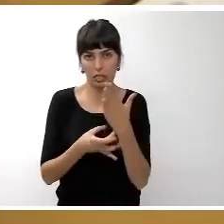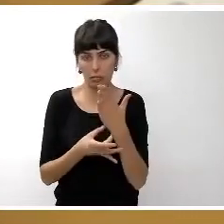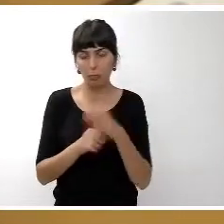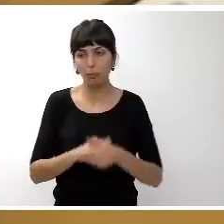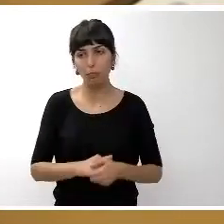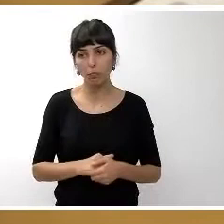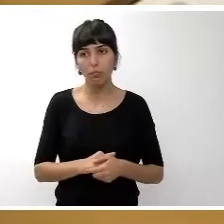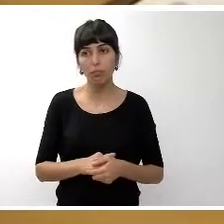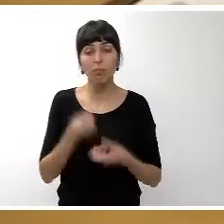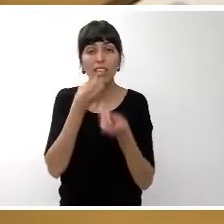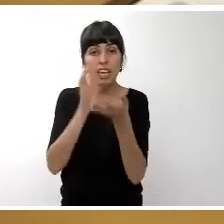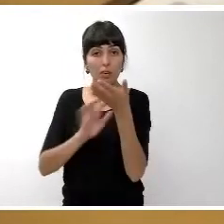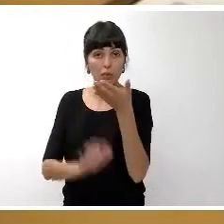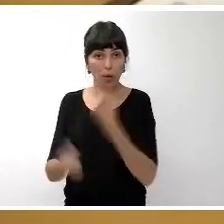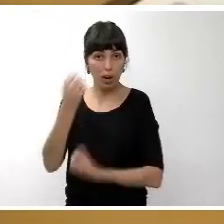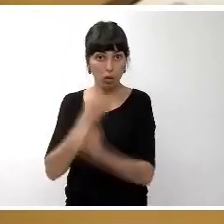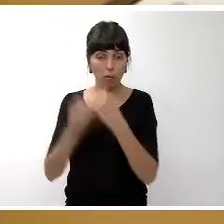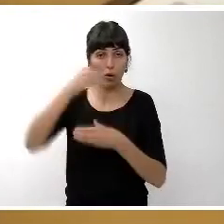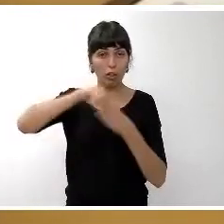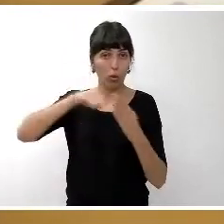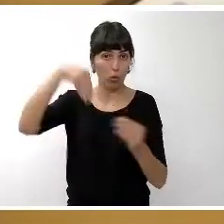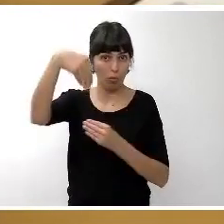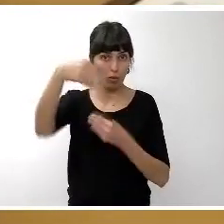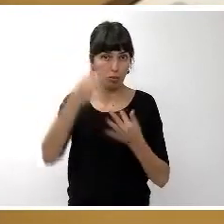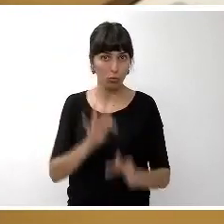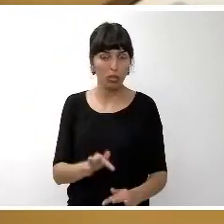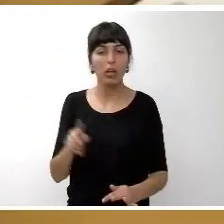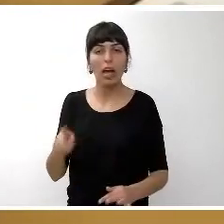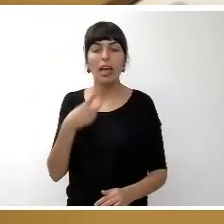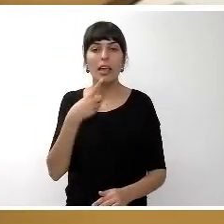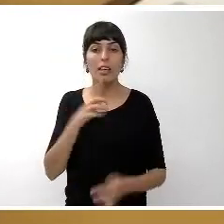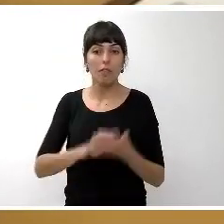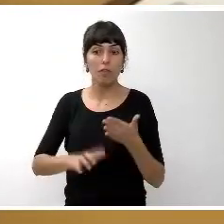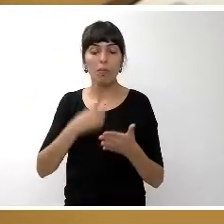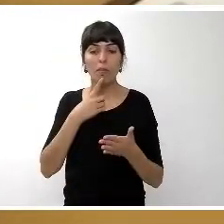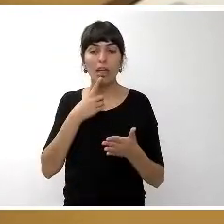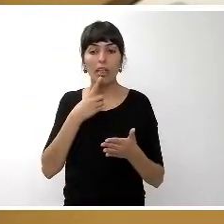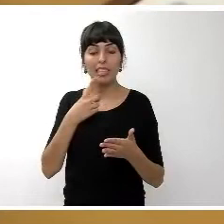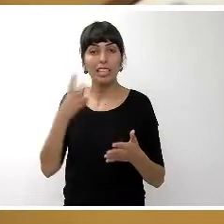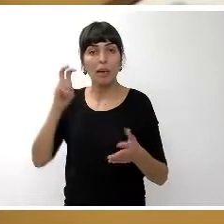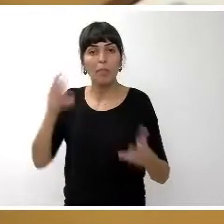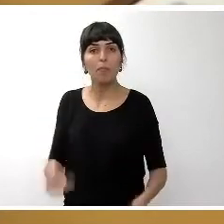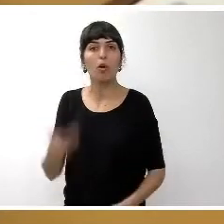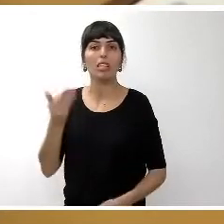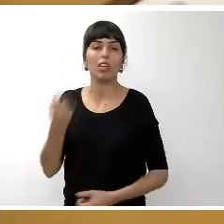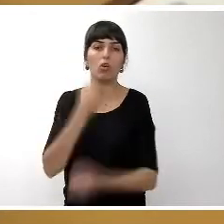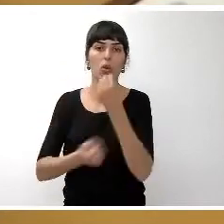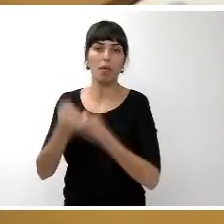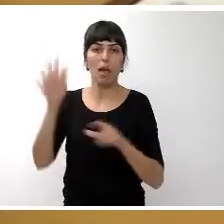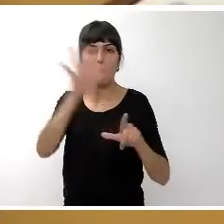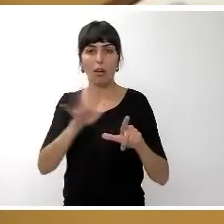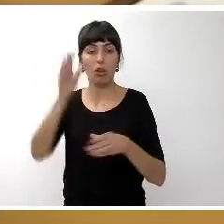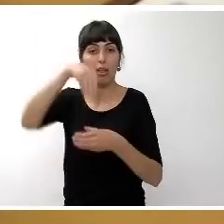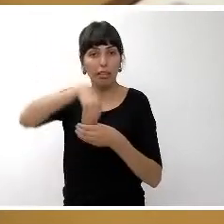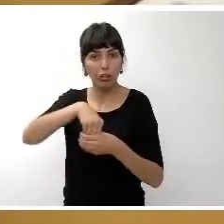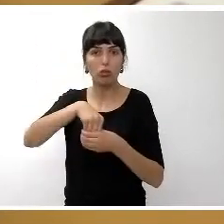económico que se presenta en este documento se destaca la importancia de la economía española dentro de la economía